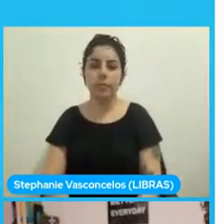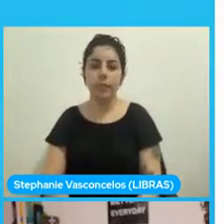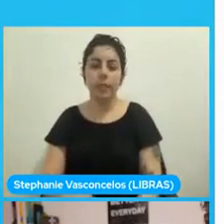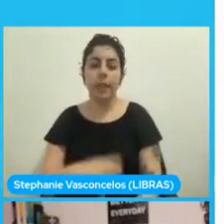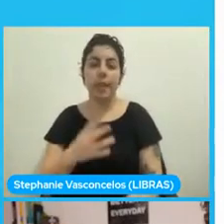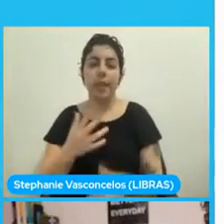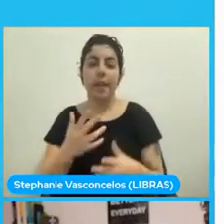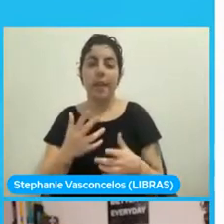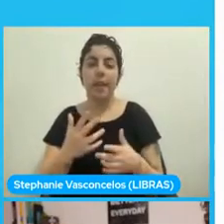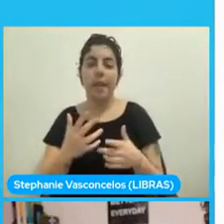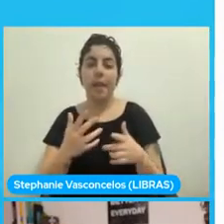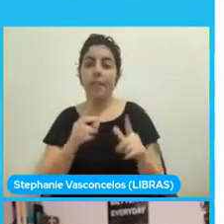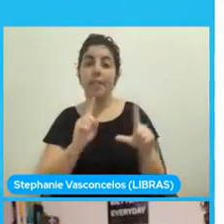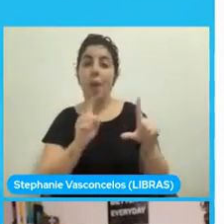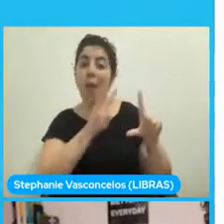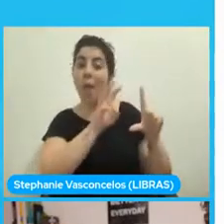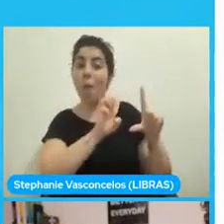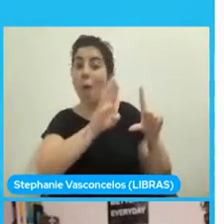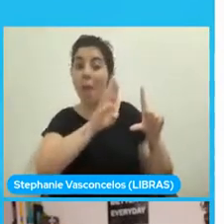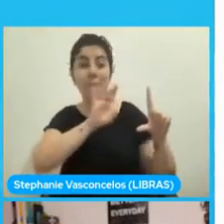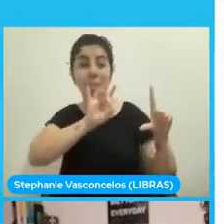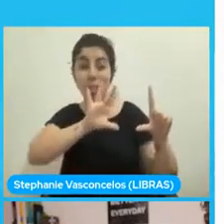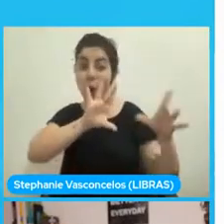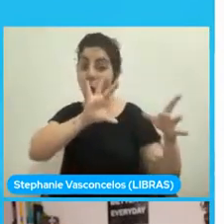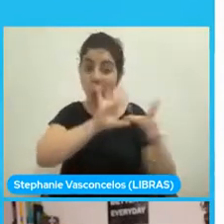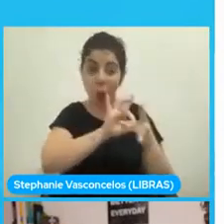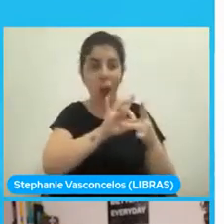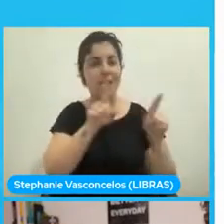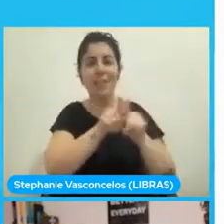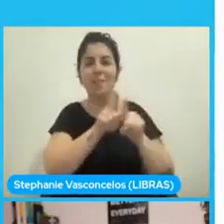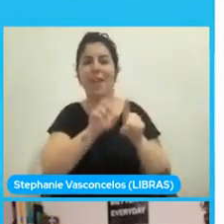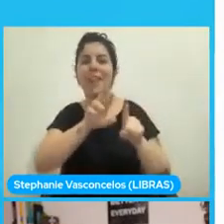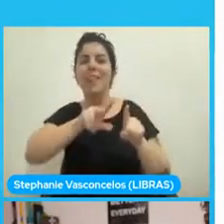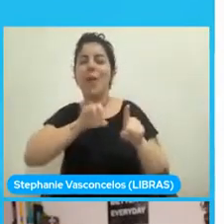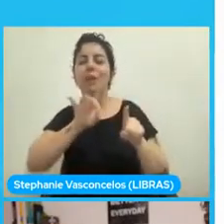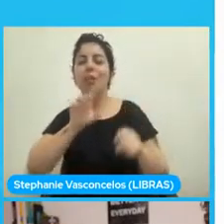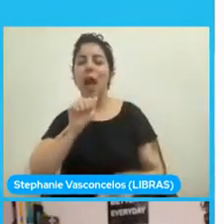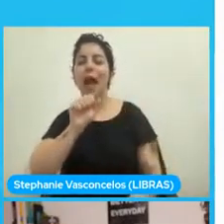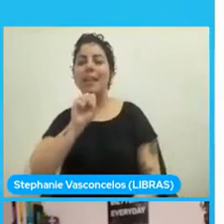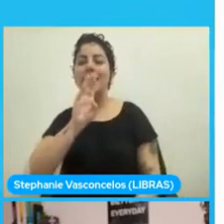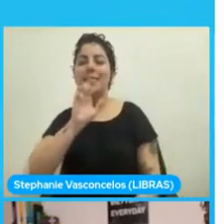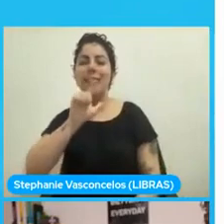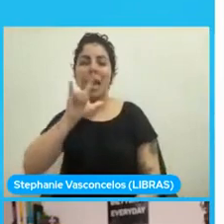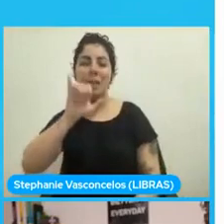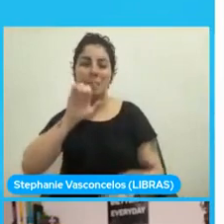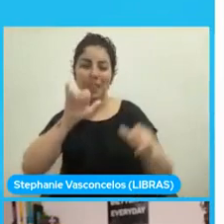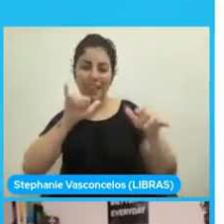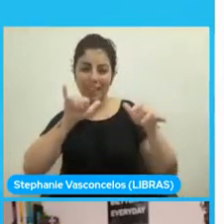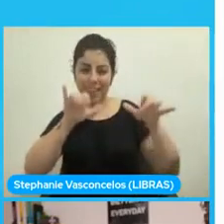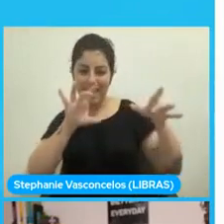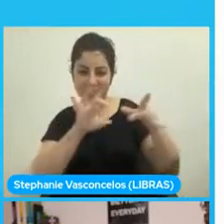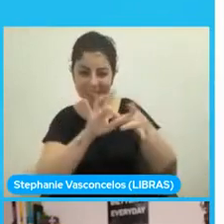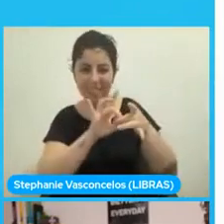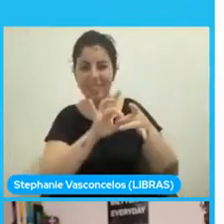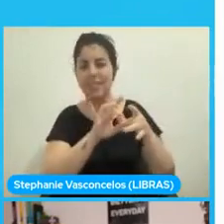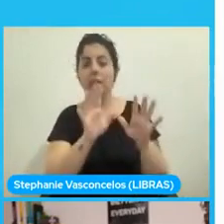assembly. Dígase que no es el assembly que conocemos únicamente y tampoco es